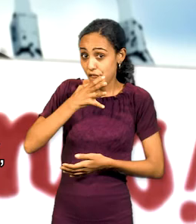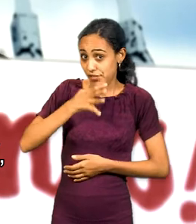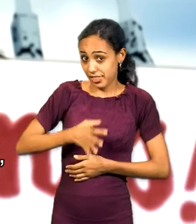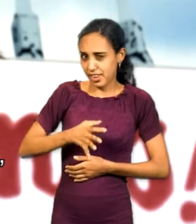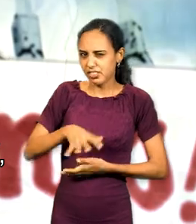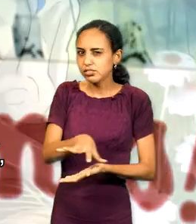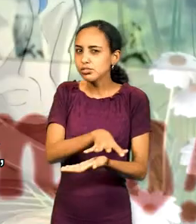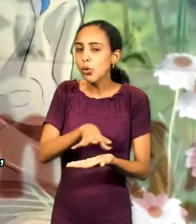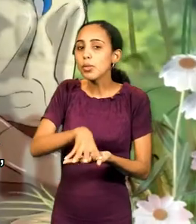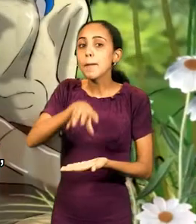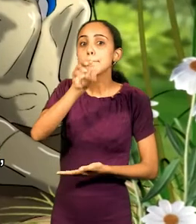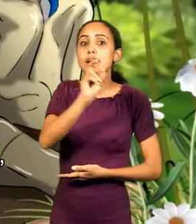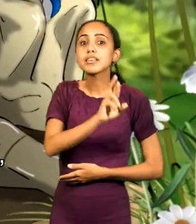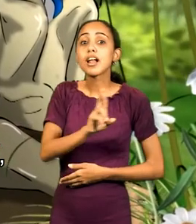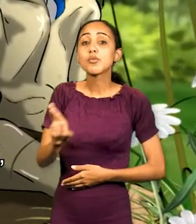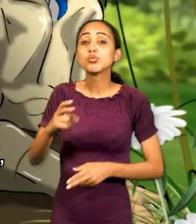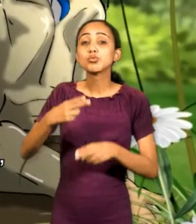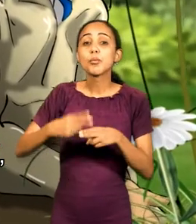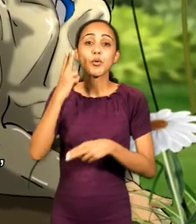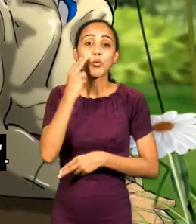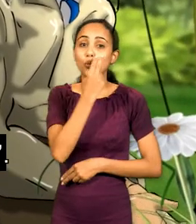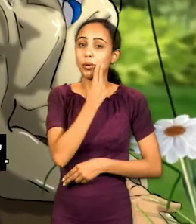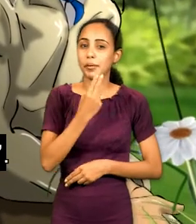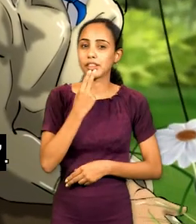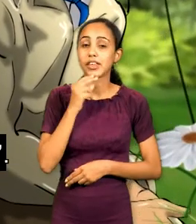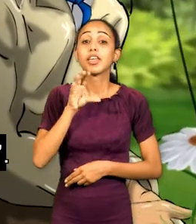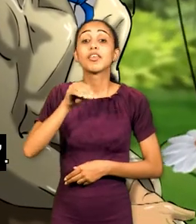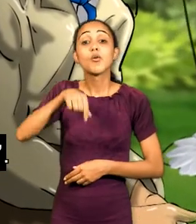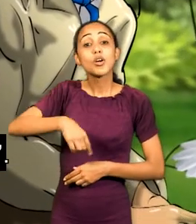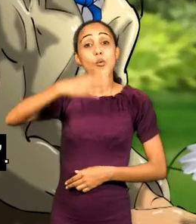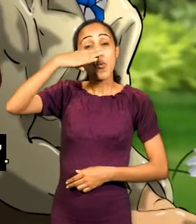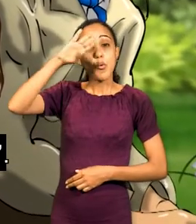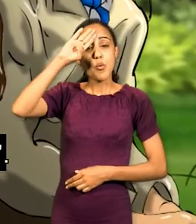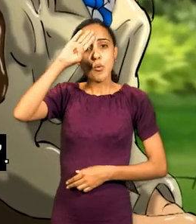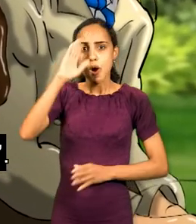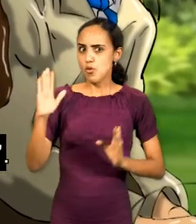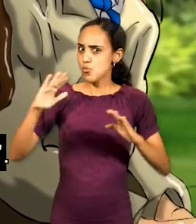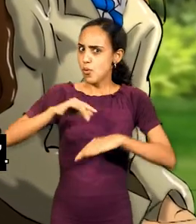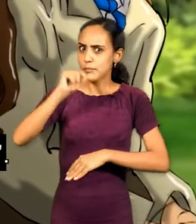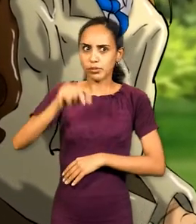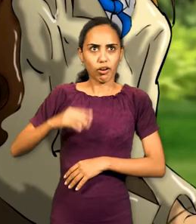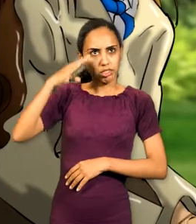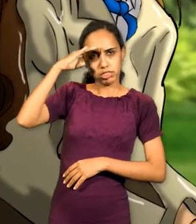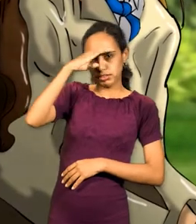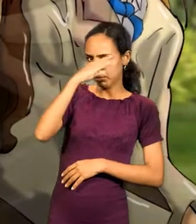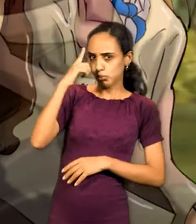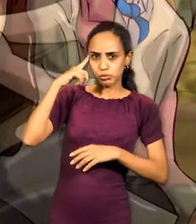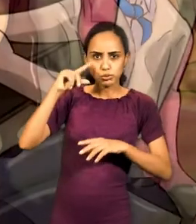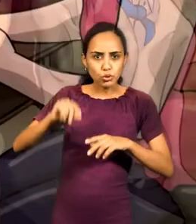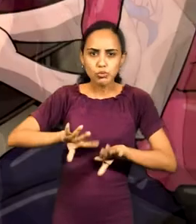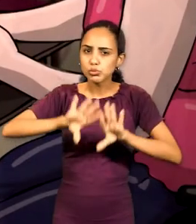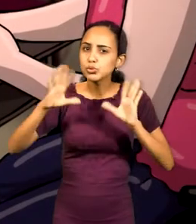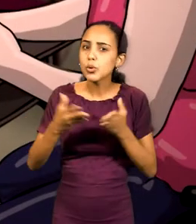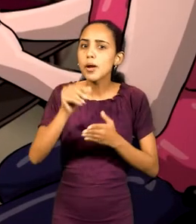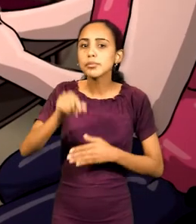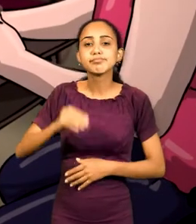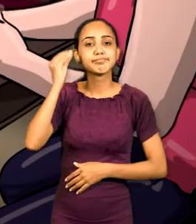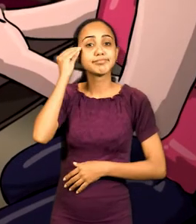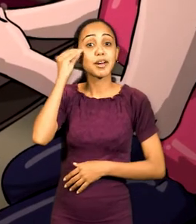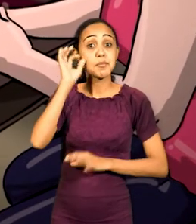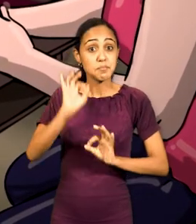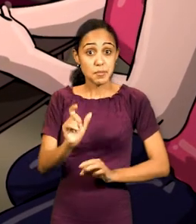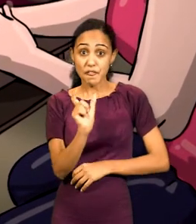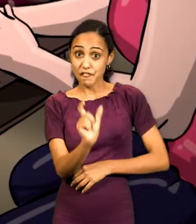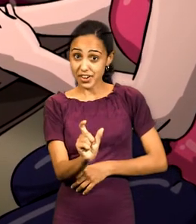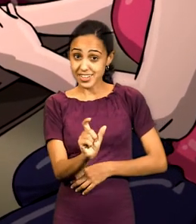Fidel Castro en la Plaza de la Revolución José Martín como territorio libre de analfabetismo. Desde entonces, ese día, se